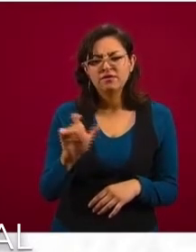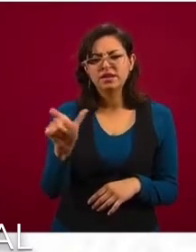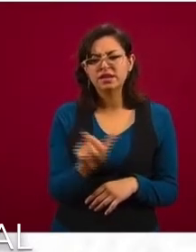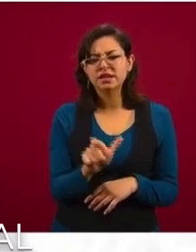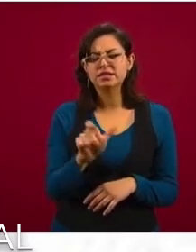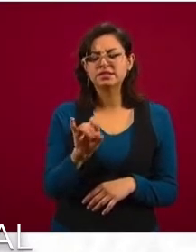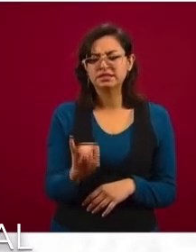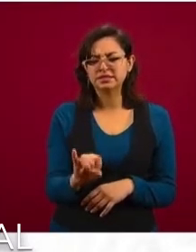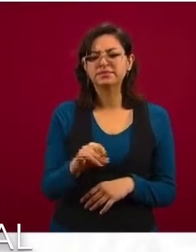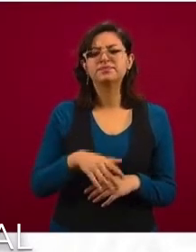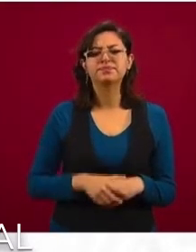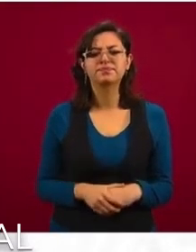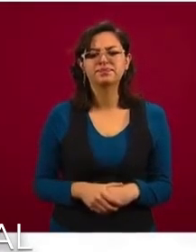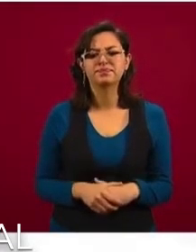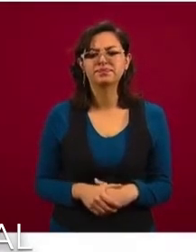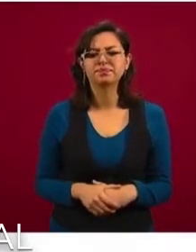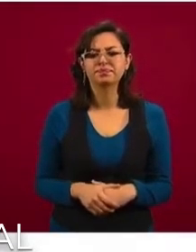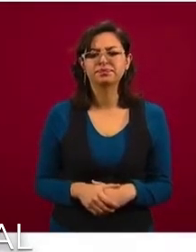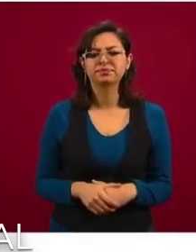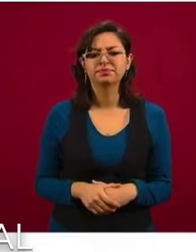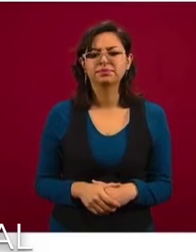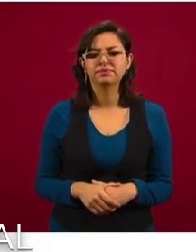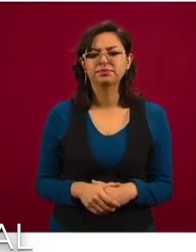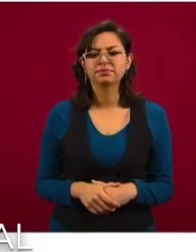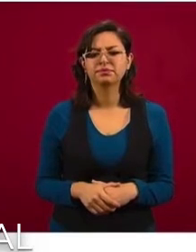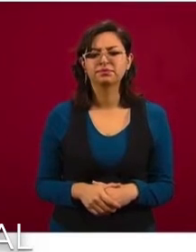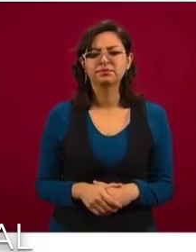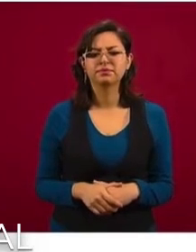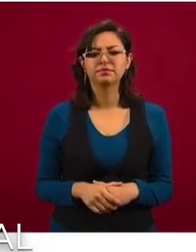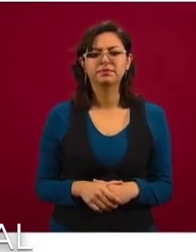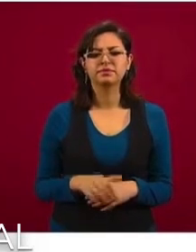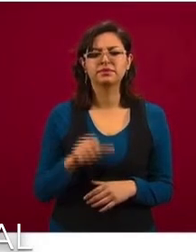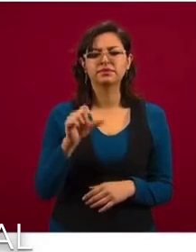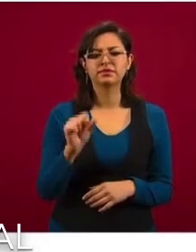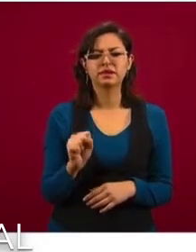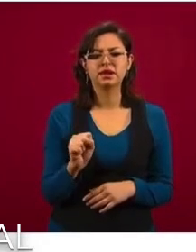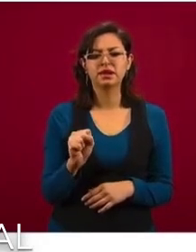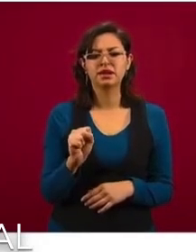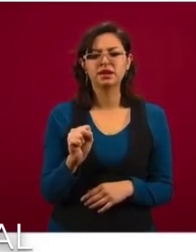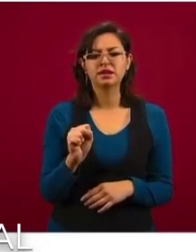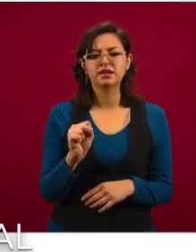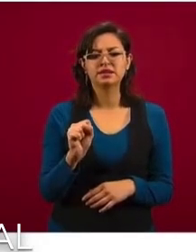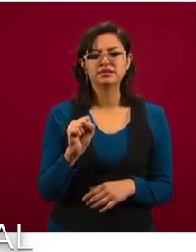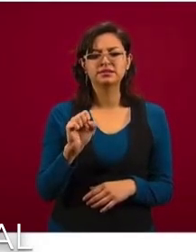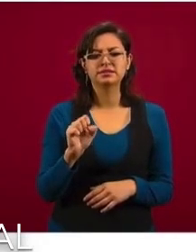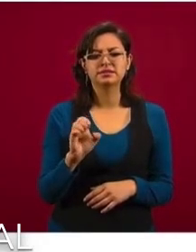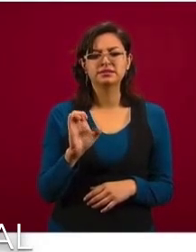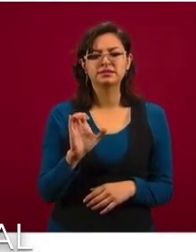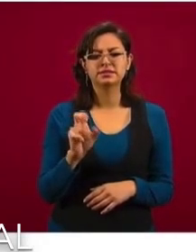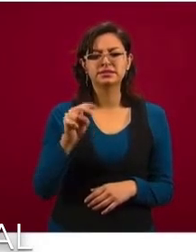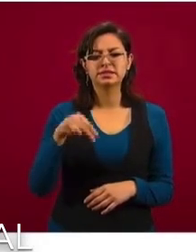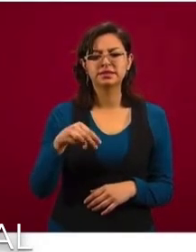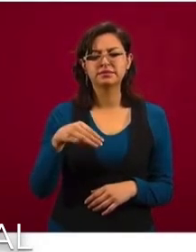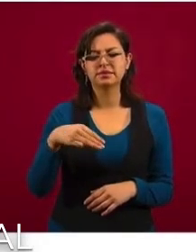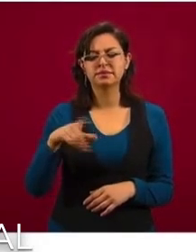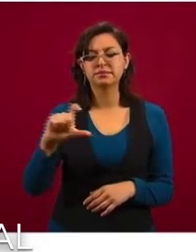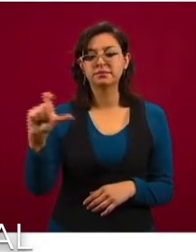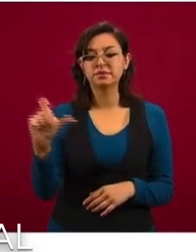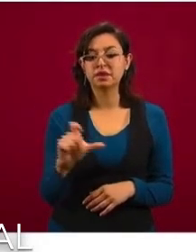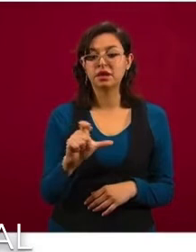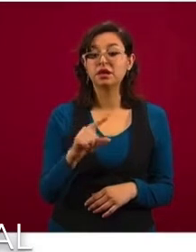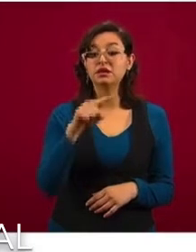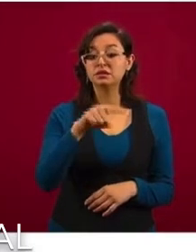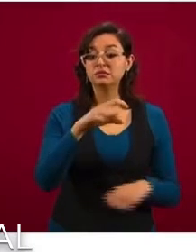Adelante. Tenemos CEMX, que es una empresa con dos mil